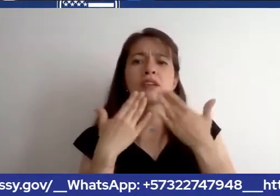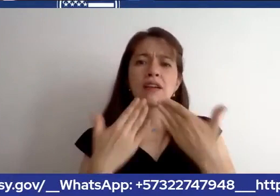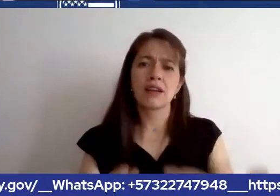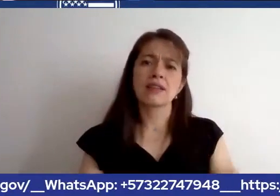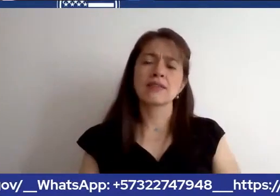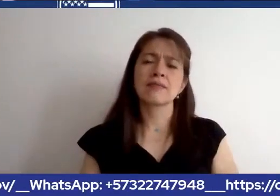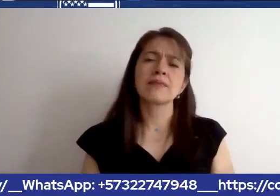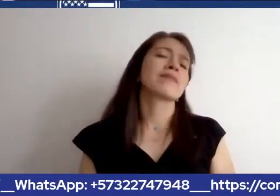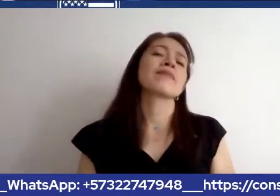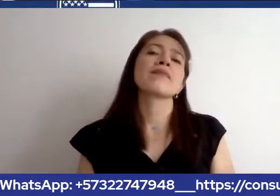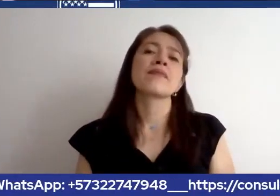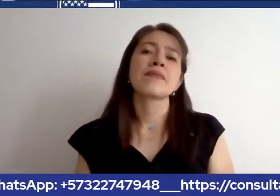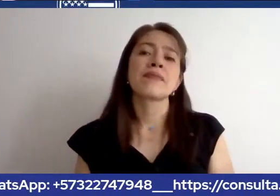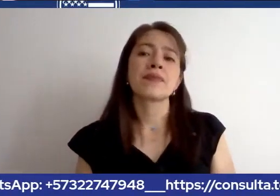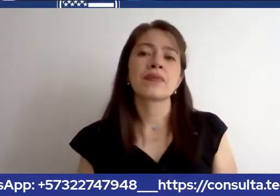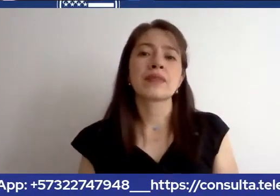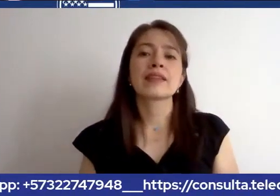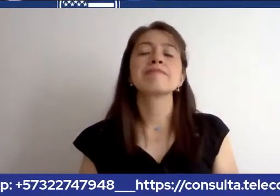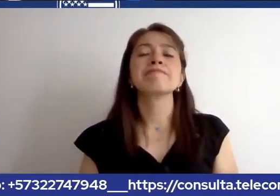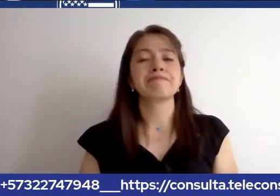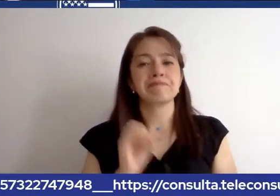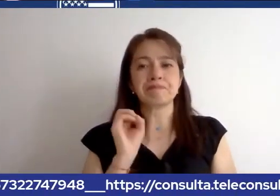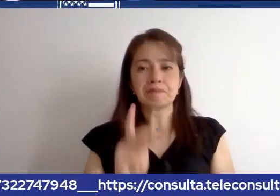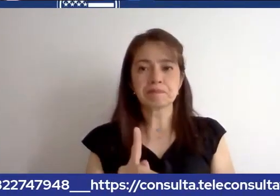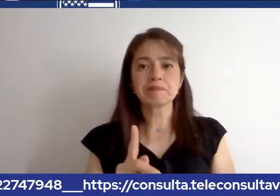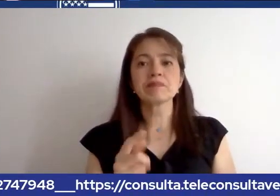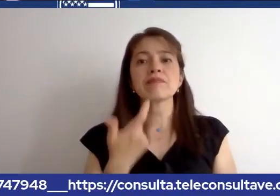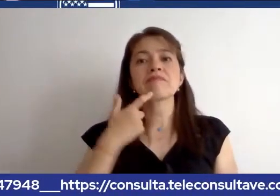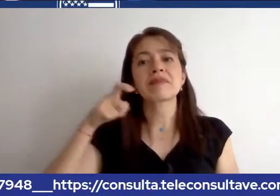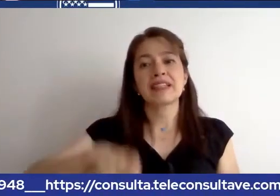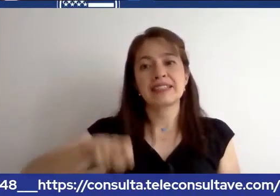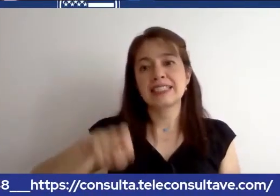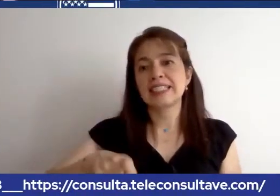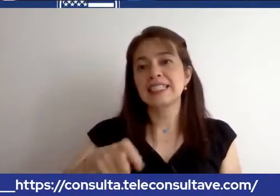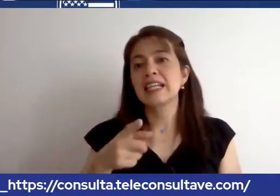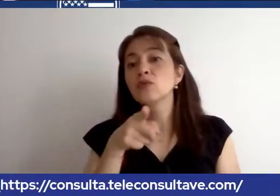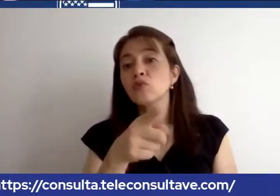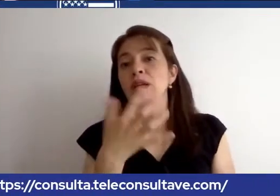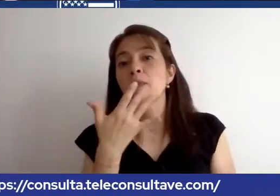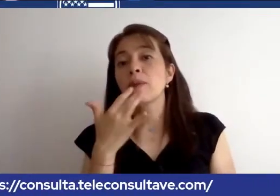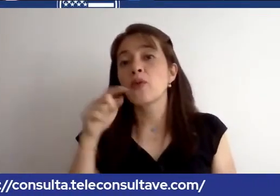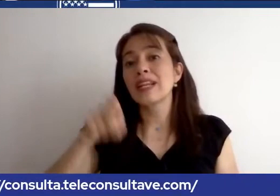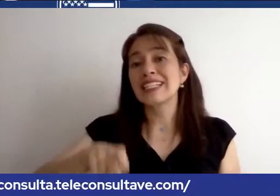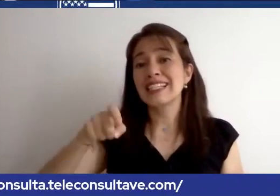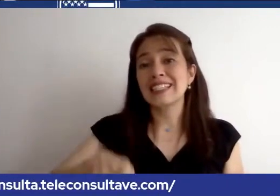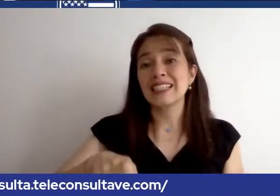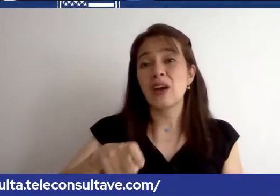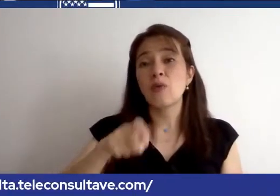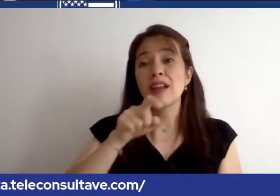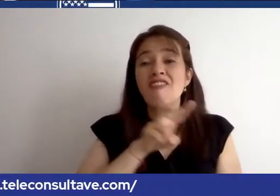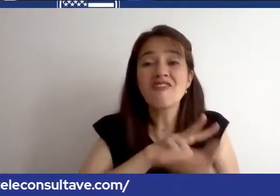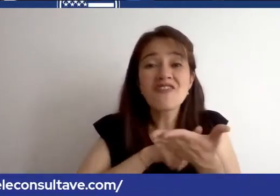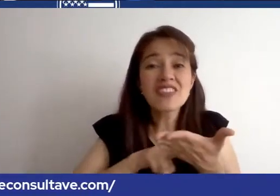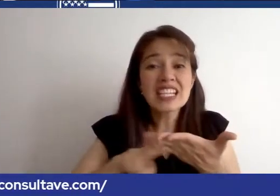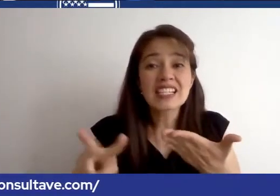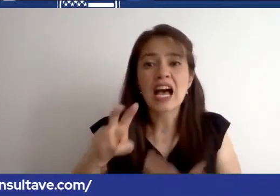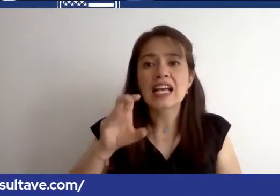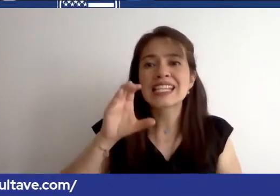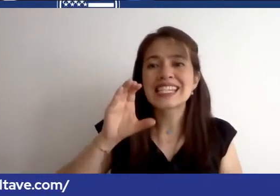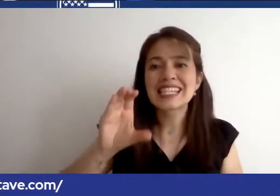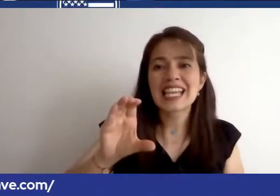Bueno, si necesita una visa de C